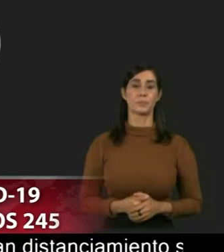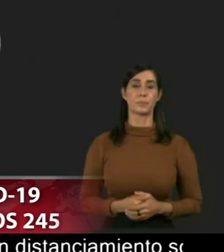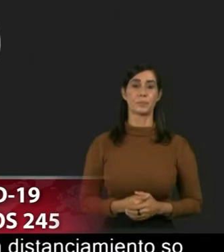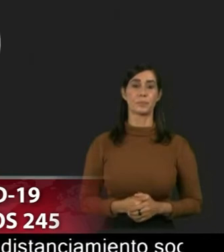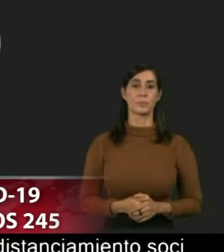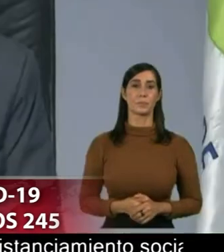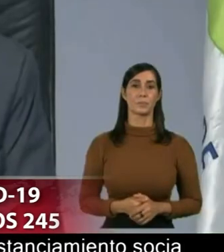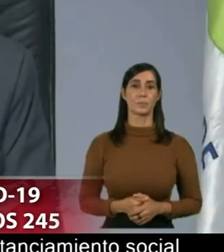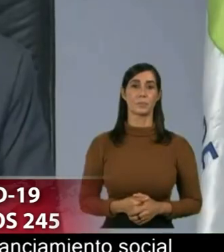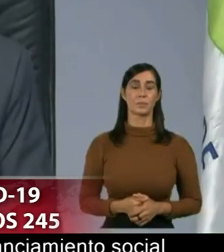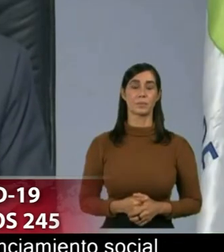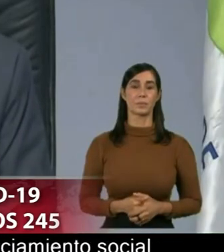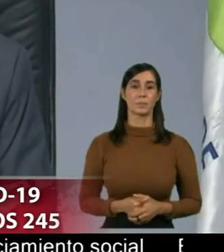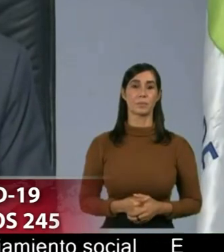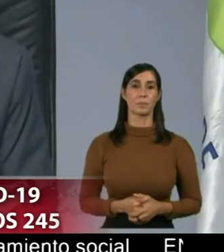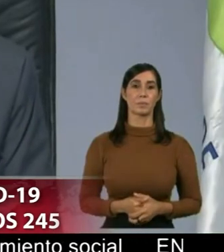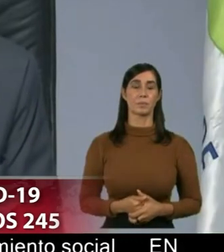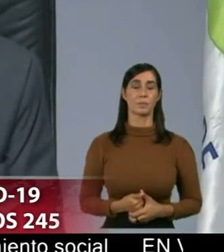mire